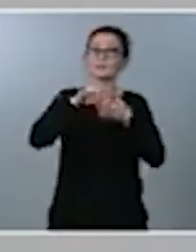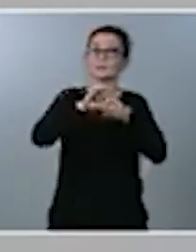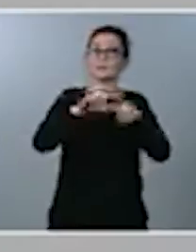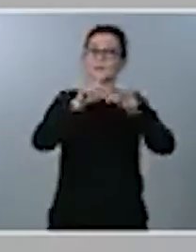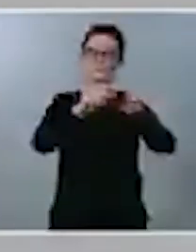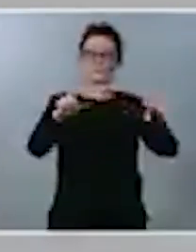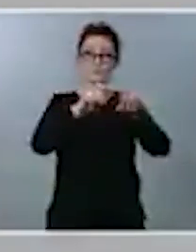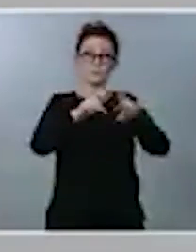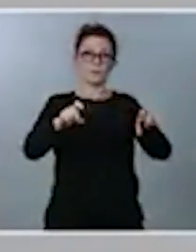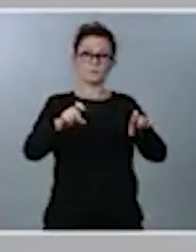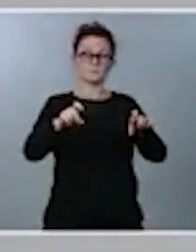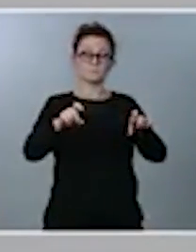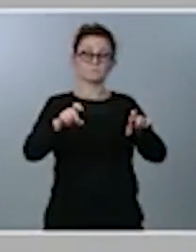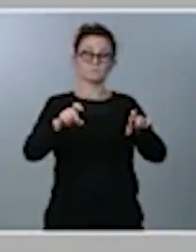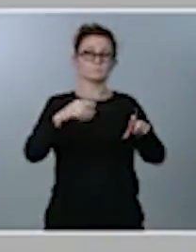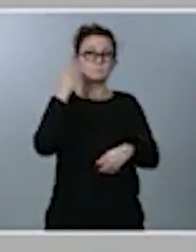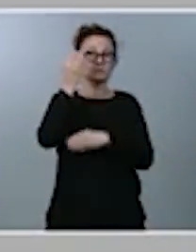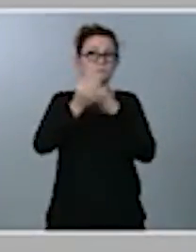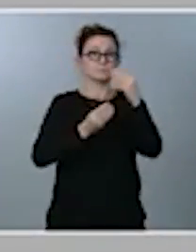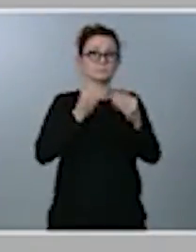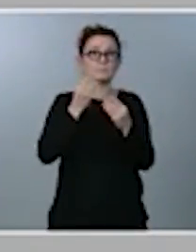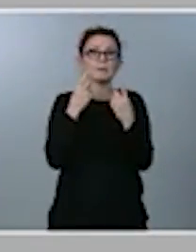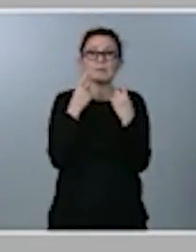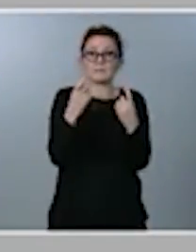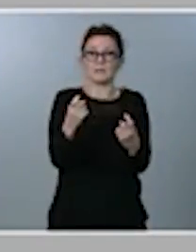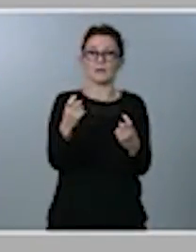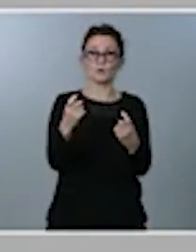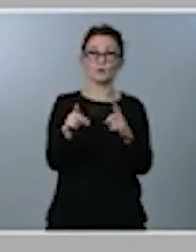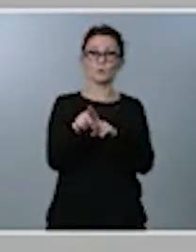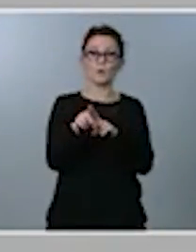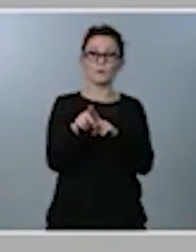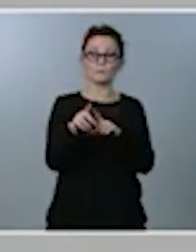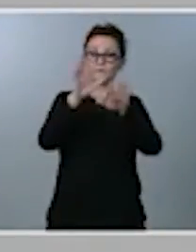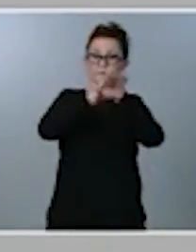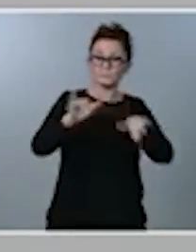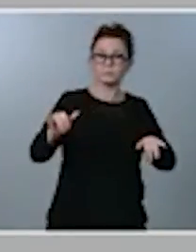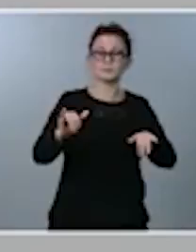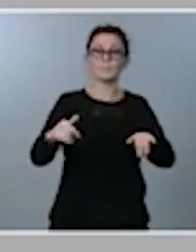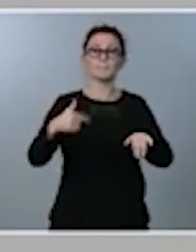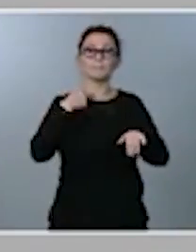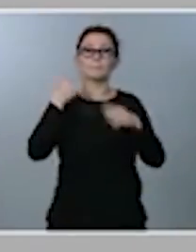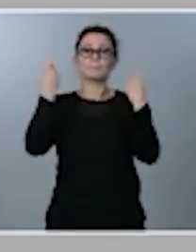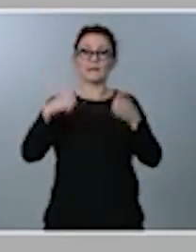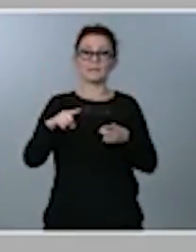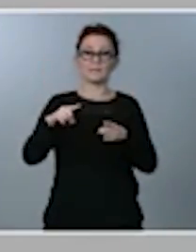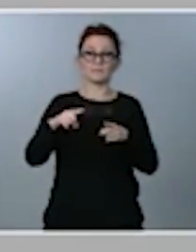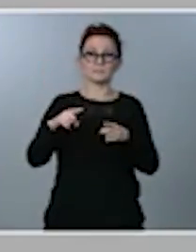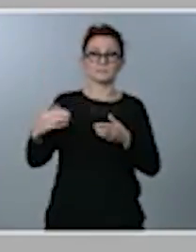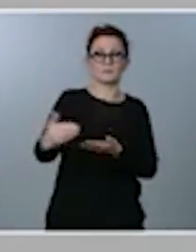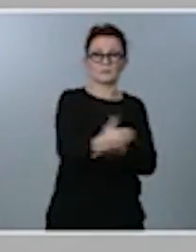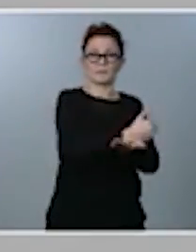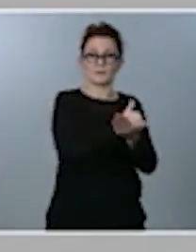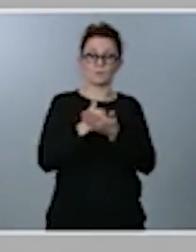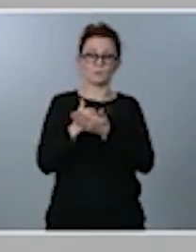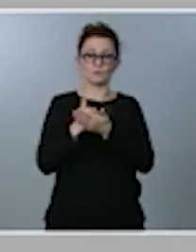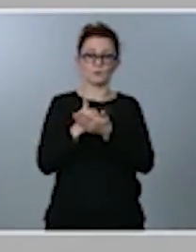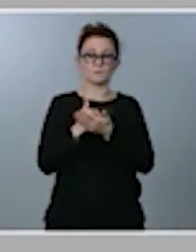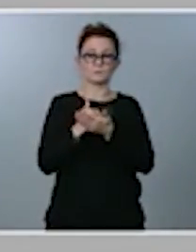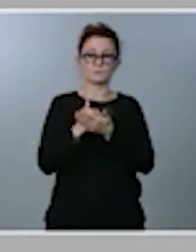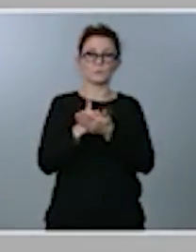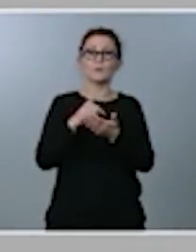defendemos que es necesario combatir las pérdidas recaudatorias, provoca que el tipo efectivo del impuesto,